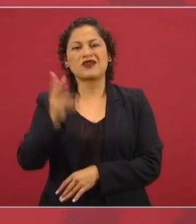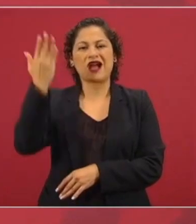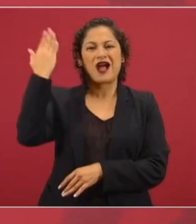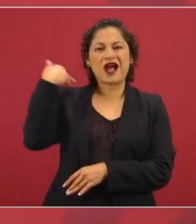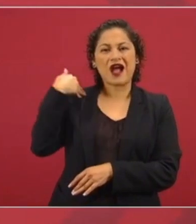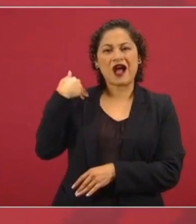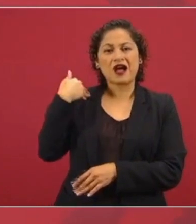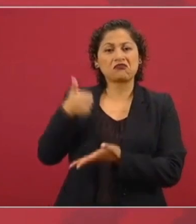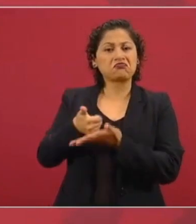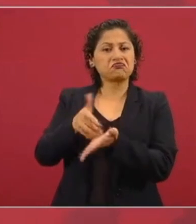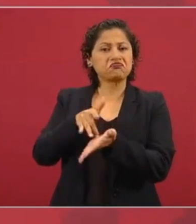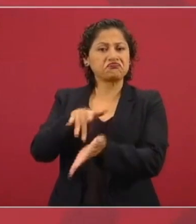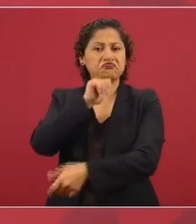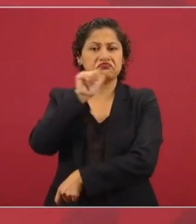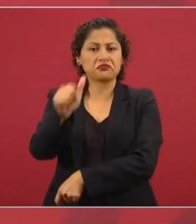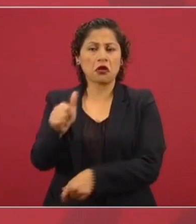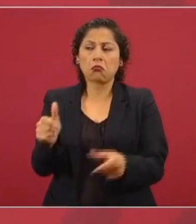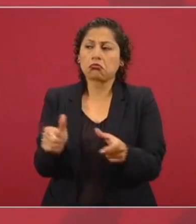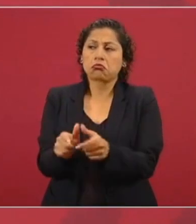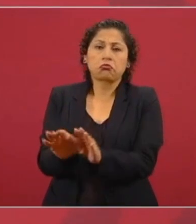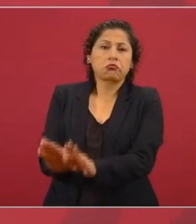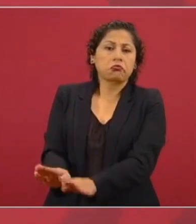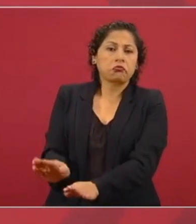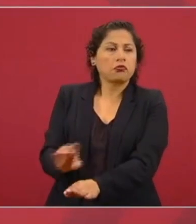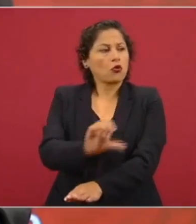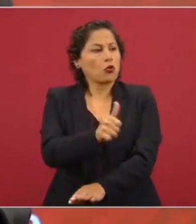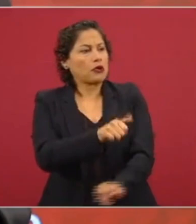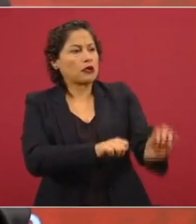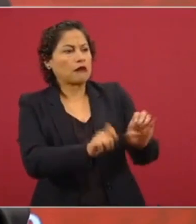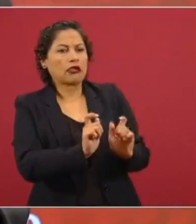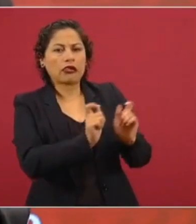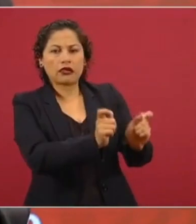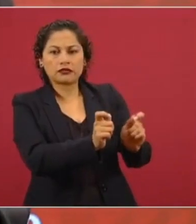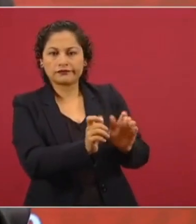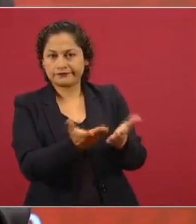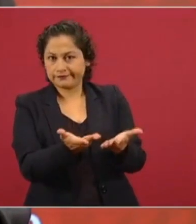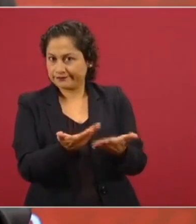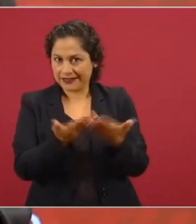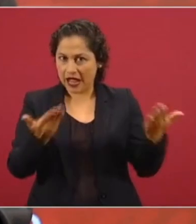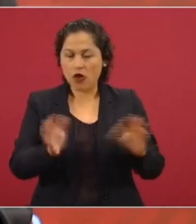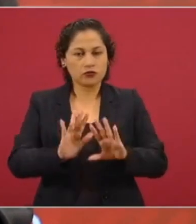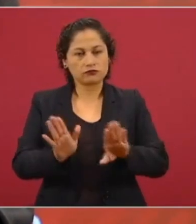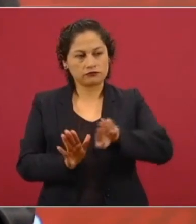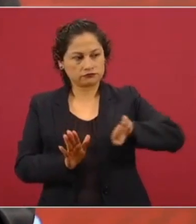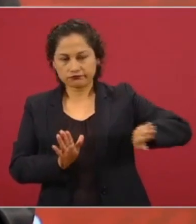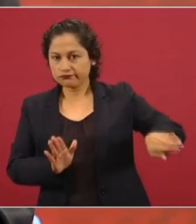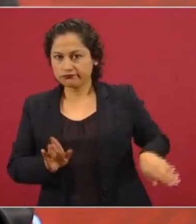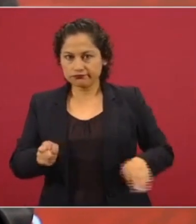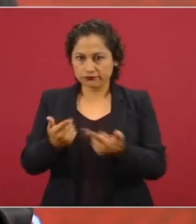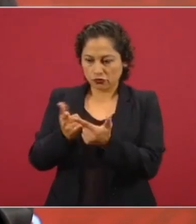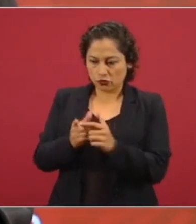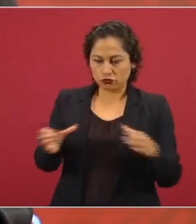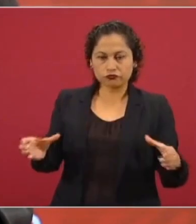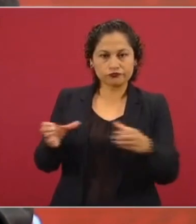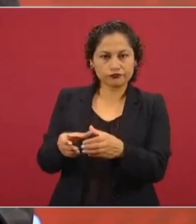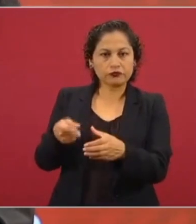ahora se está este fortaleciendo este sistema y